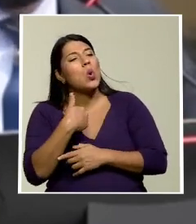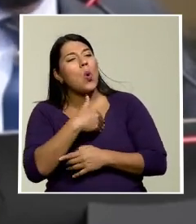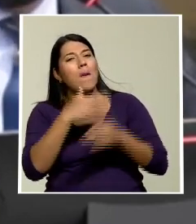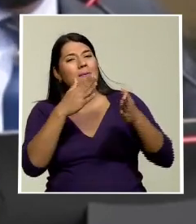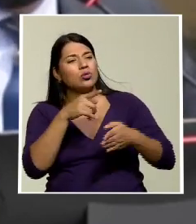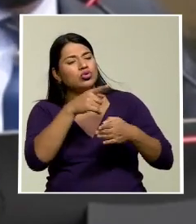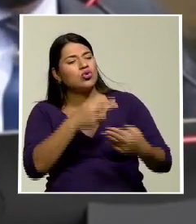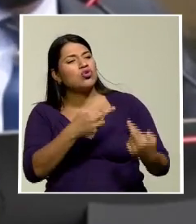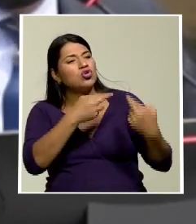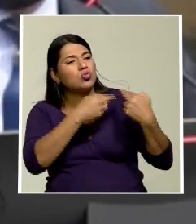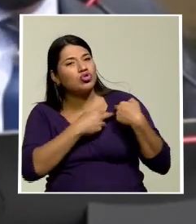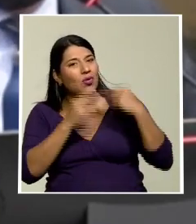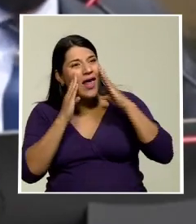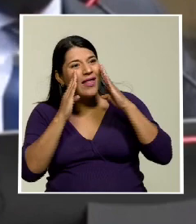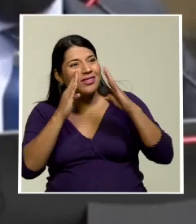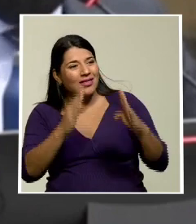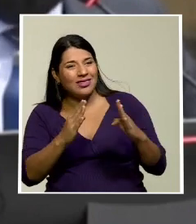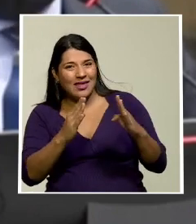que daba seguimiento al flujo de caja?